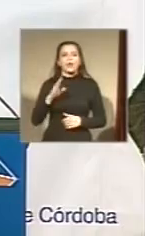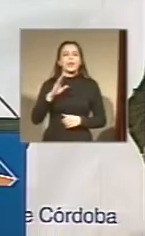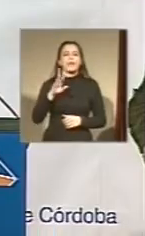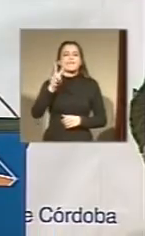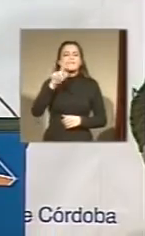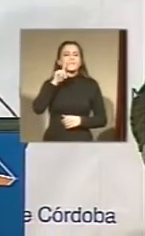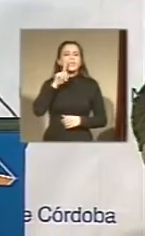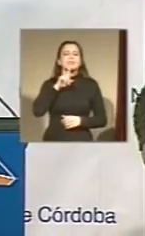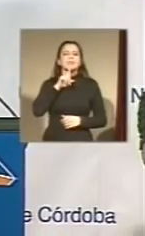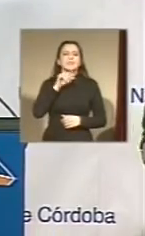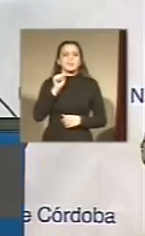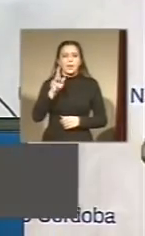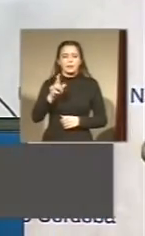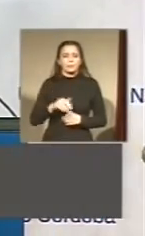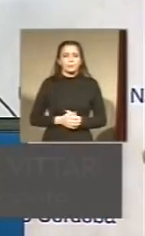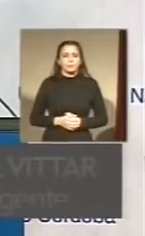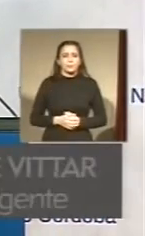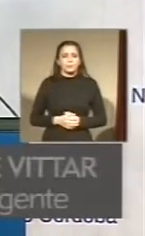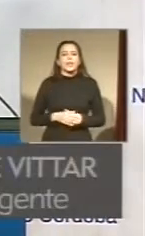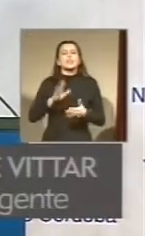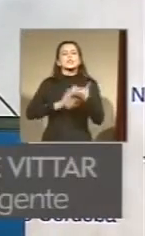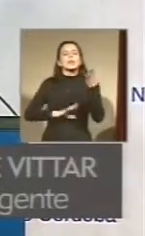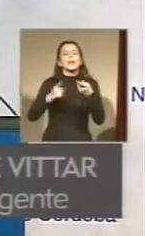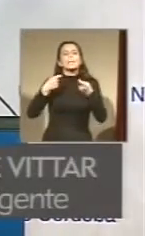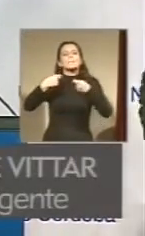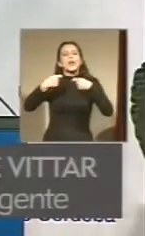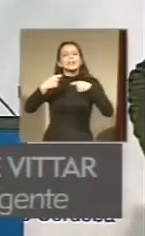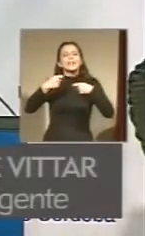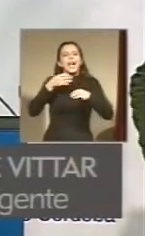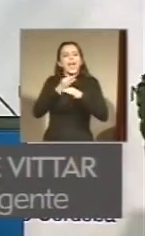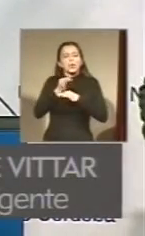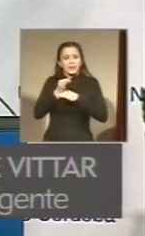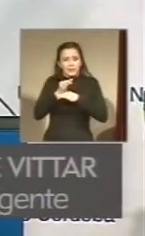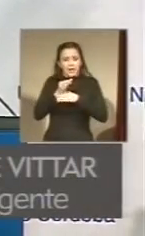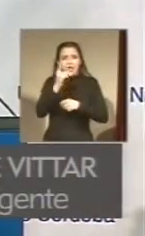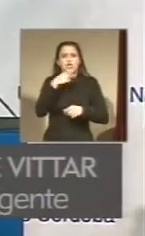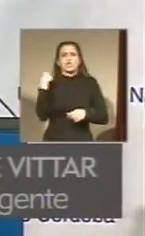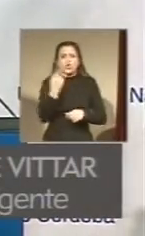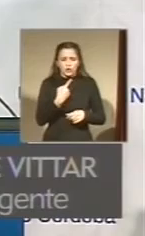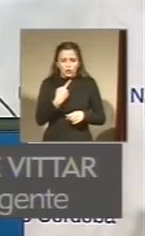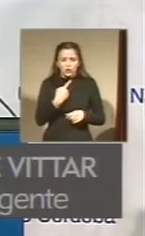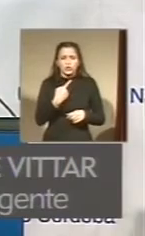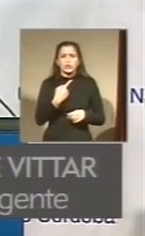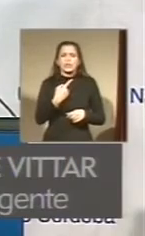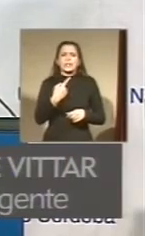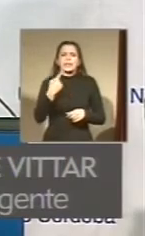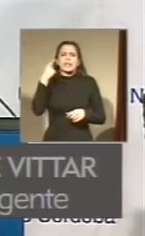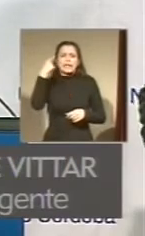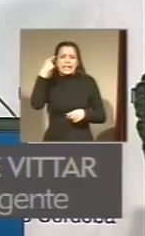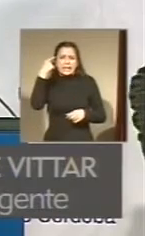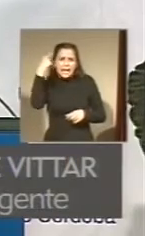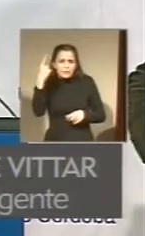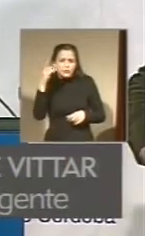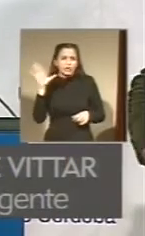En cuanto a la política educativa, nosotros creemos que todo el presupuesto completo de